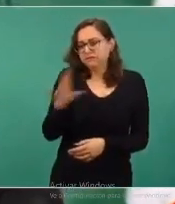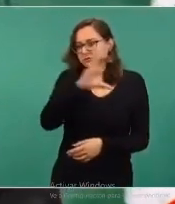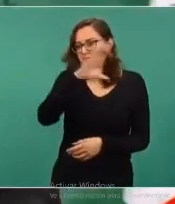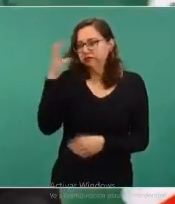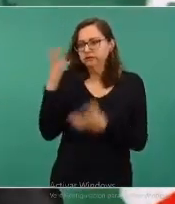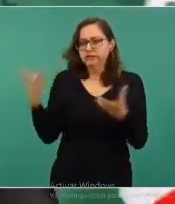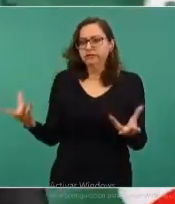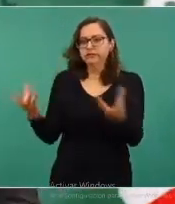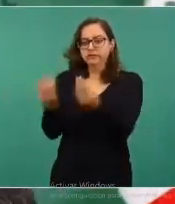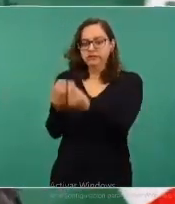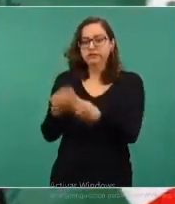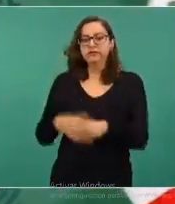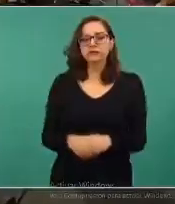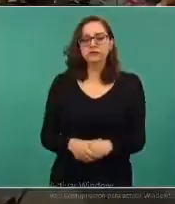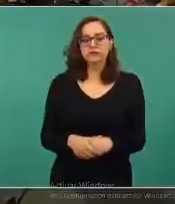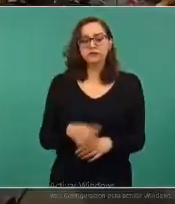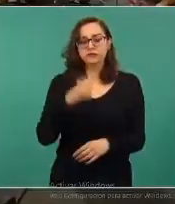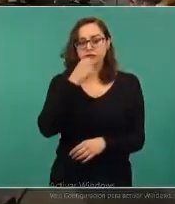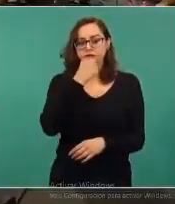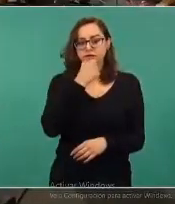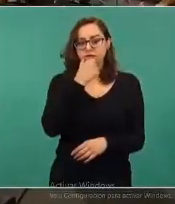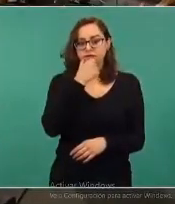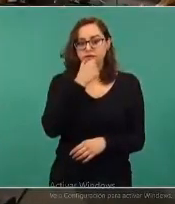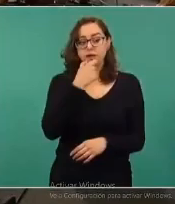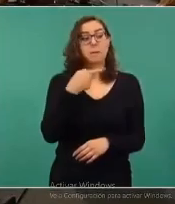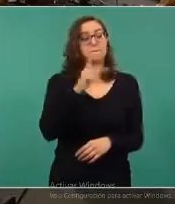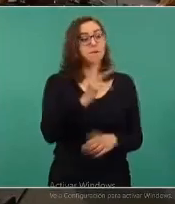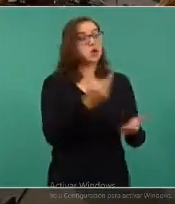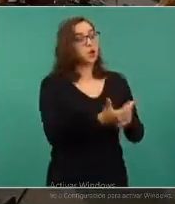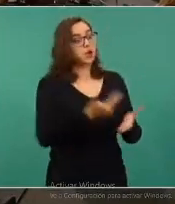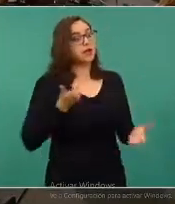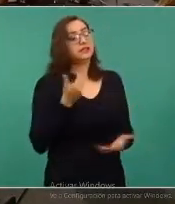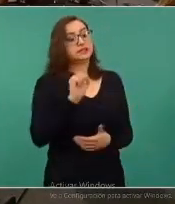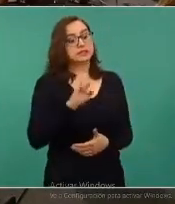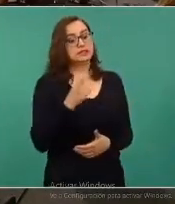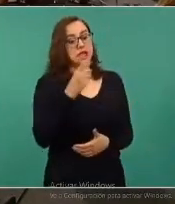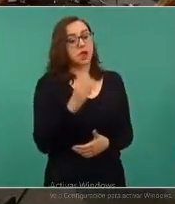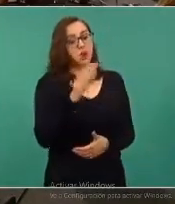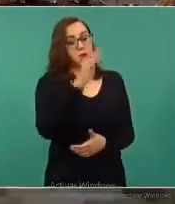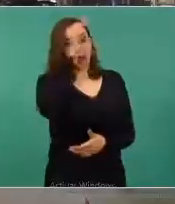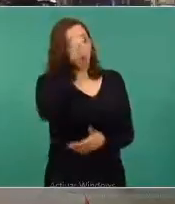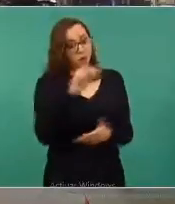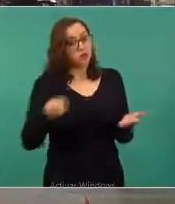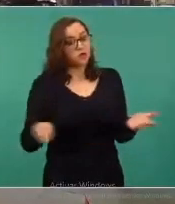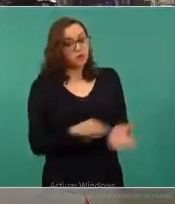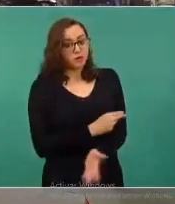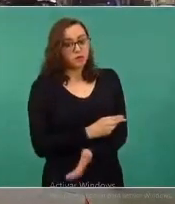Pero antes en Gobernación se firmó el acuerdo, señor presidente.